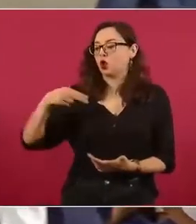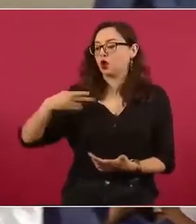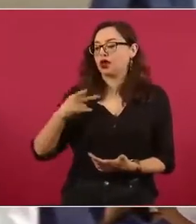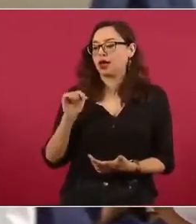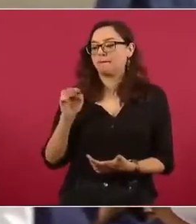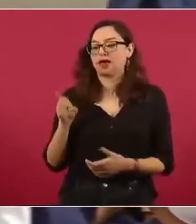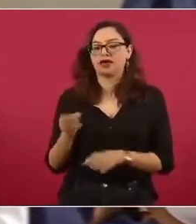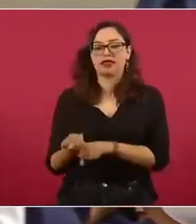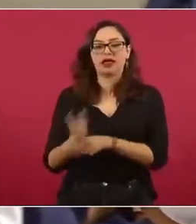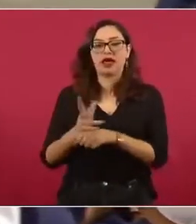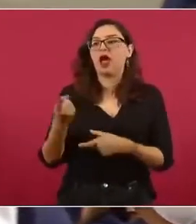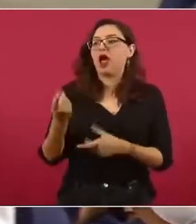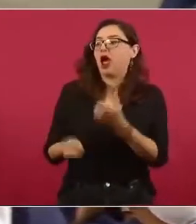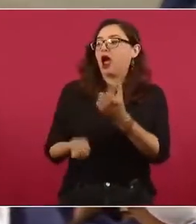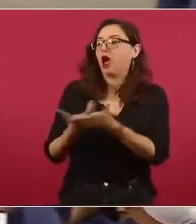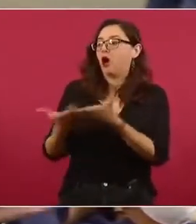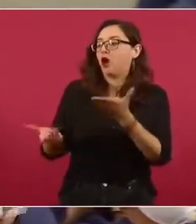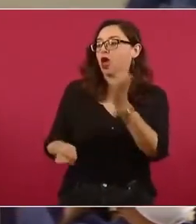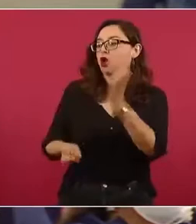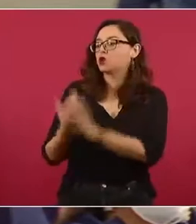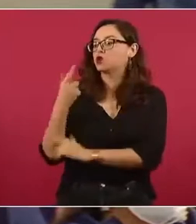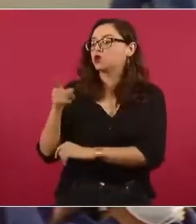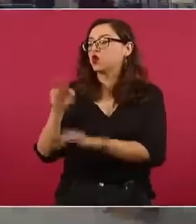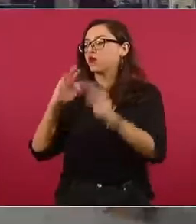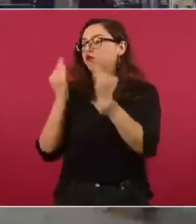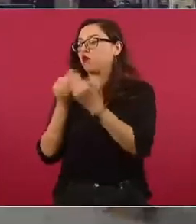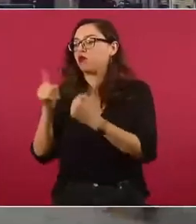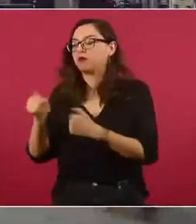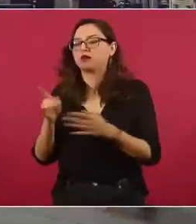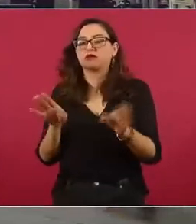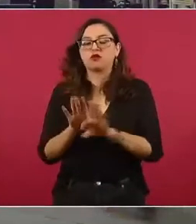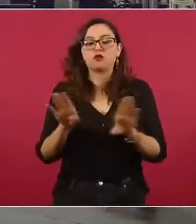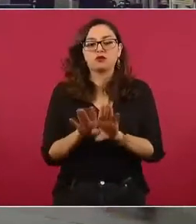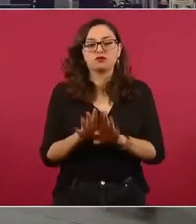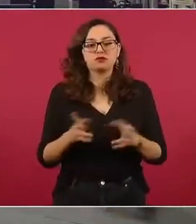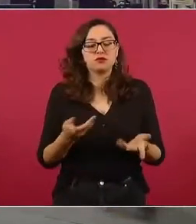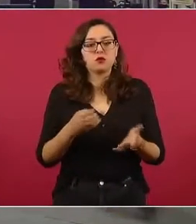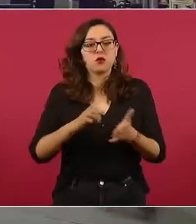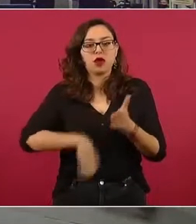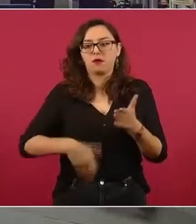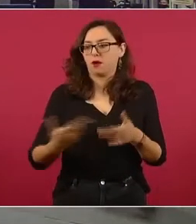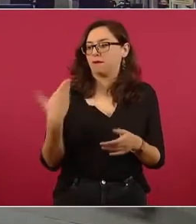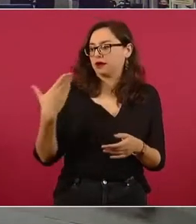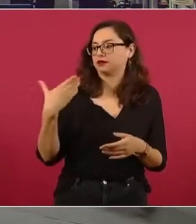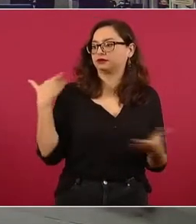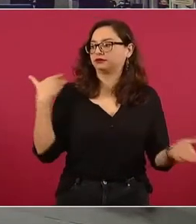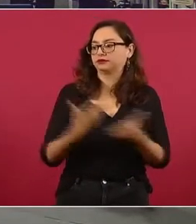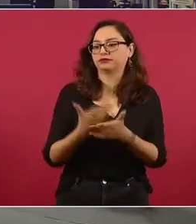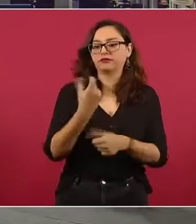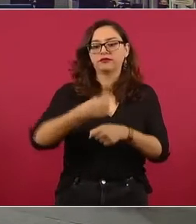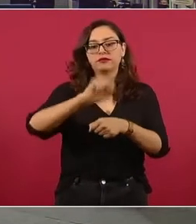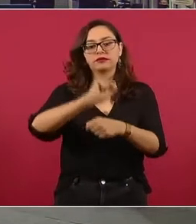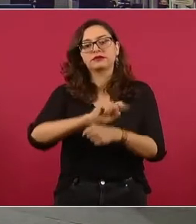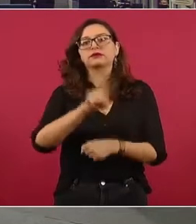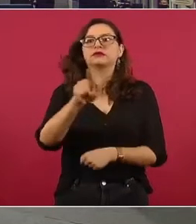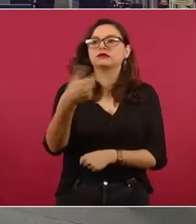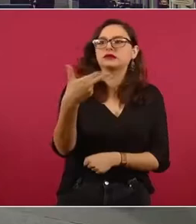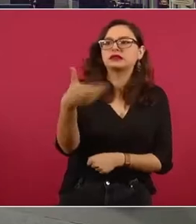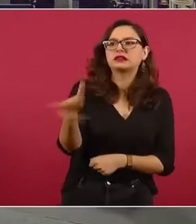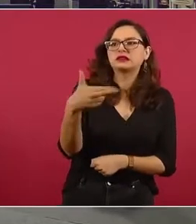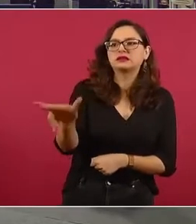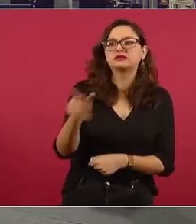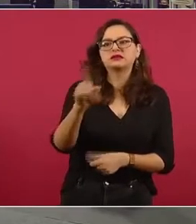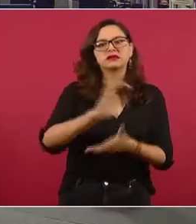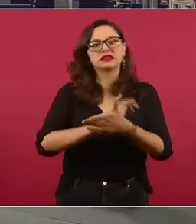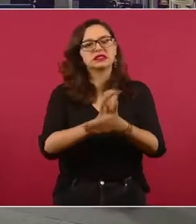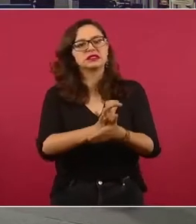división entre las personas en un restaurante de la Ciudad de México, por su apariencia física. Entonces, parece que esto va más allá